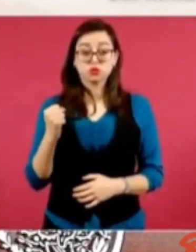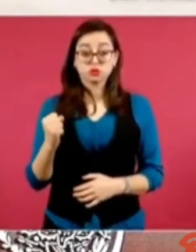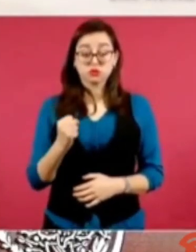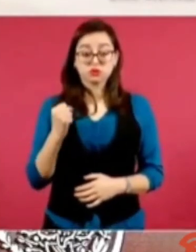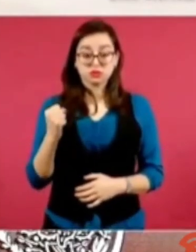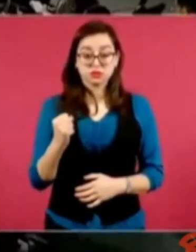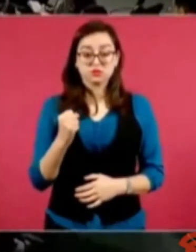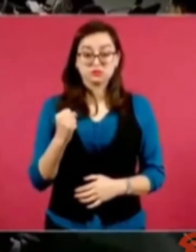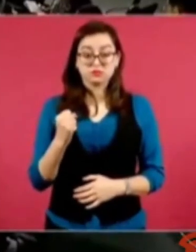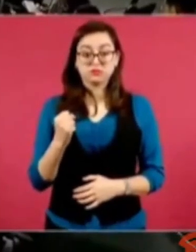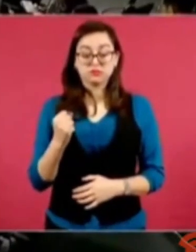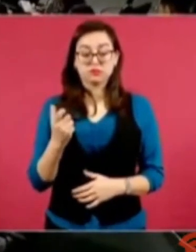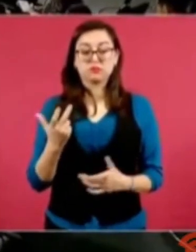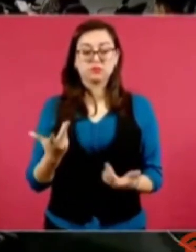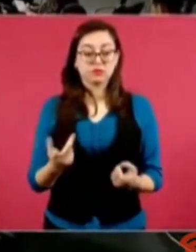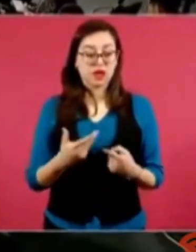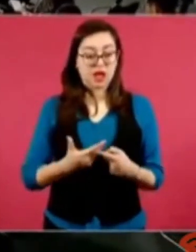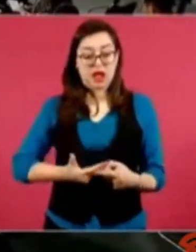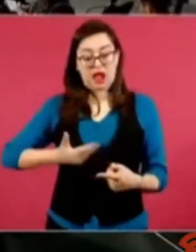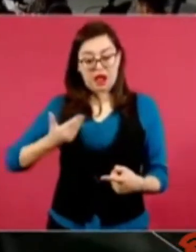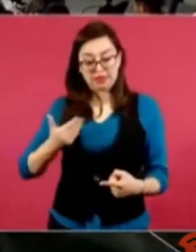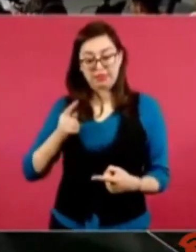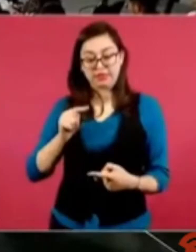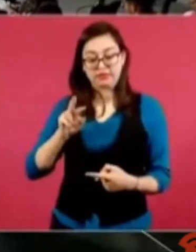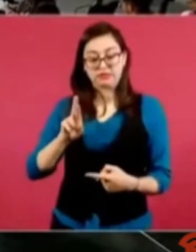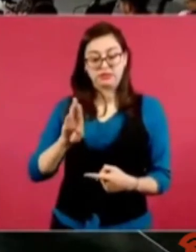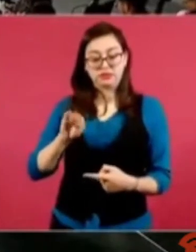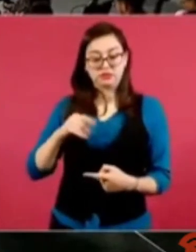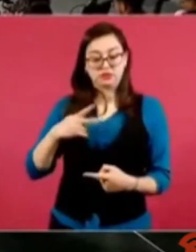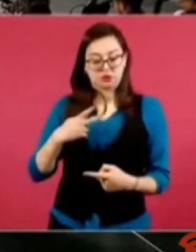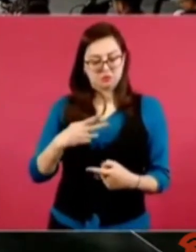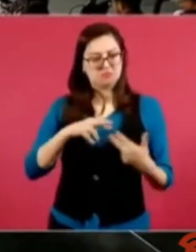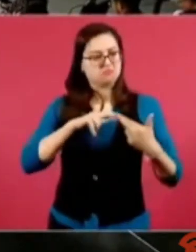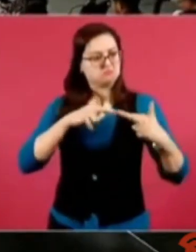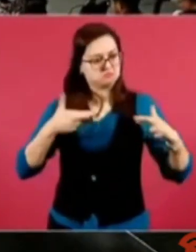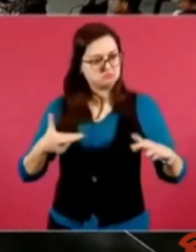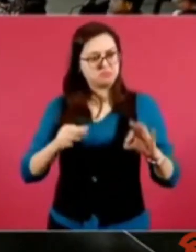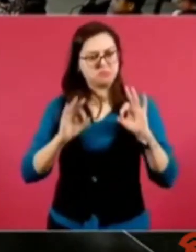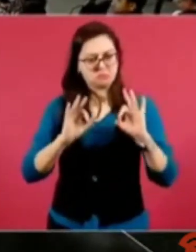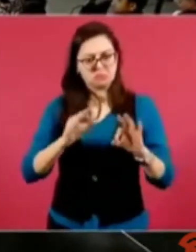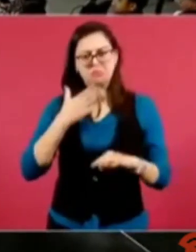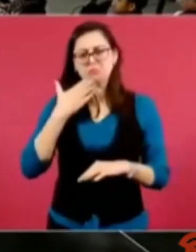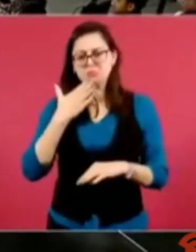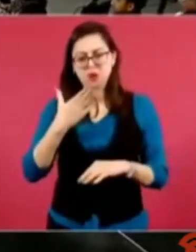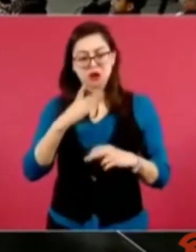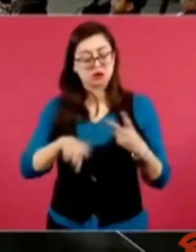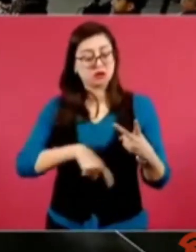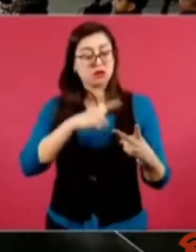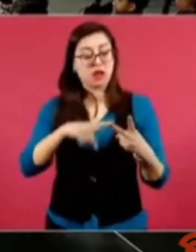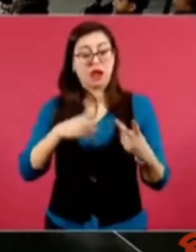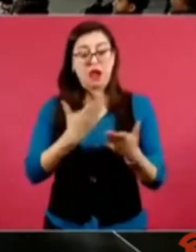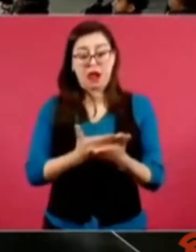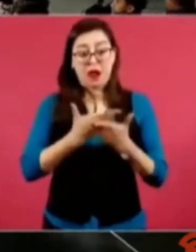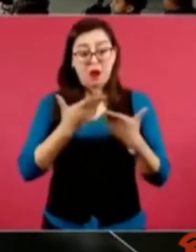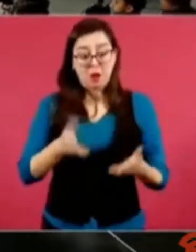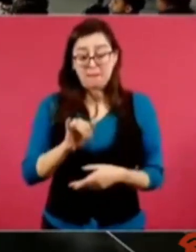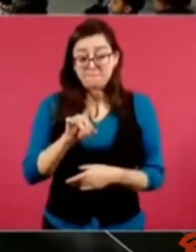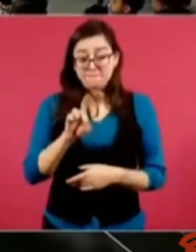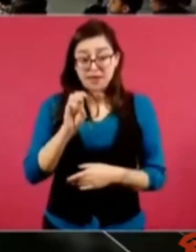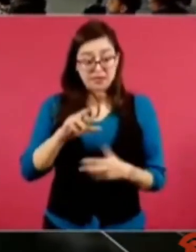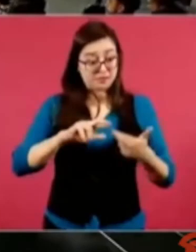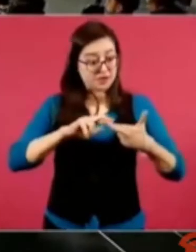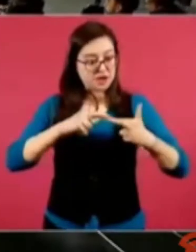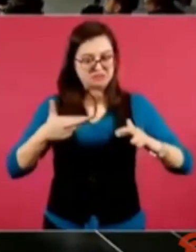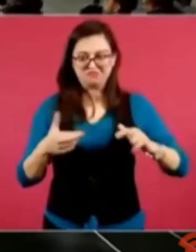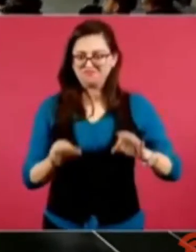Fueron buenas las relaciones con el presidente Trump y son muy buenas las relaciones con el presidente Biden. Desde